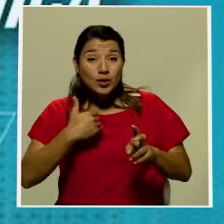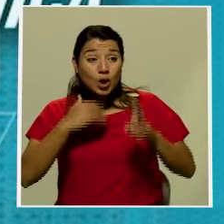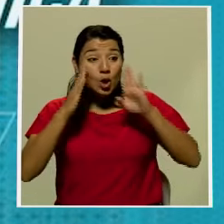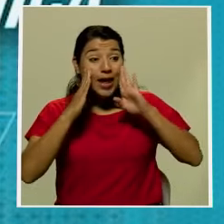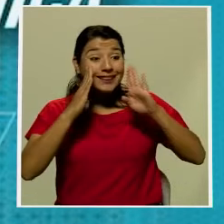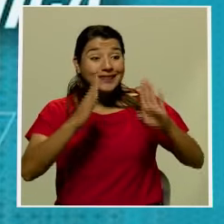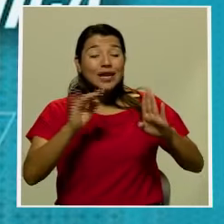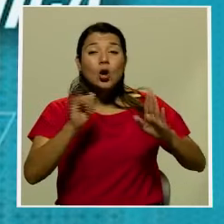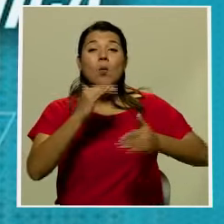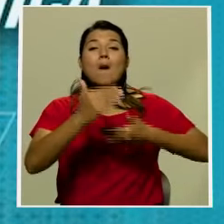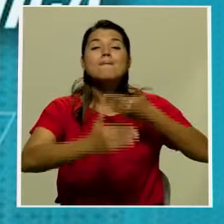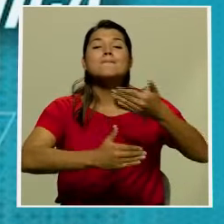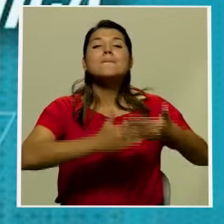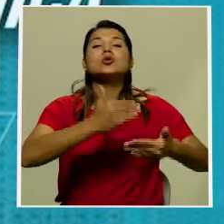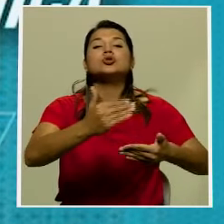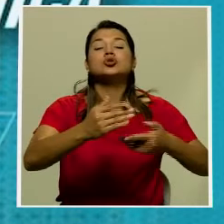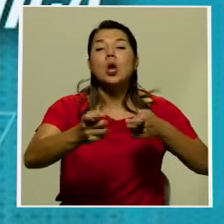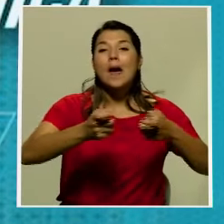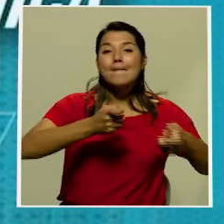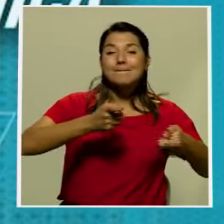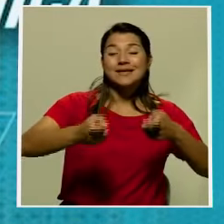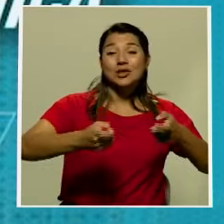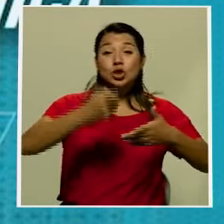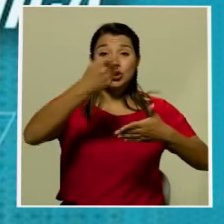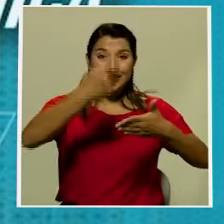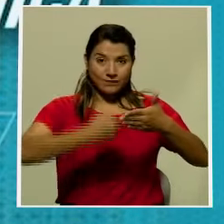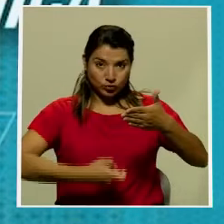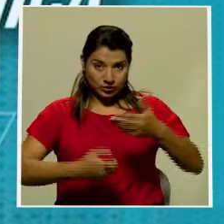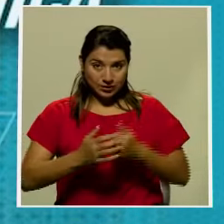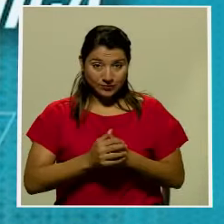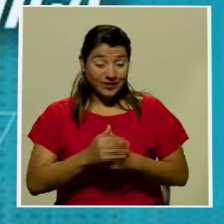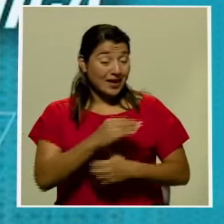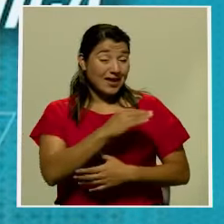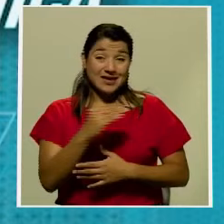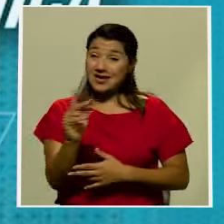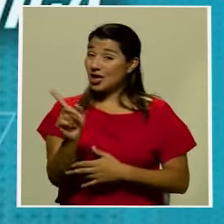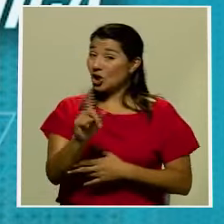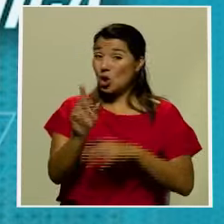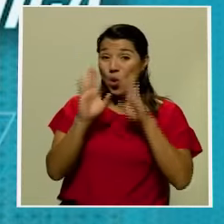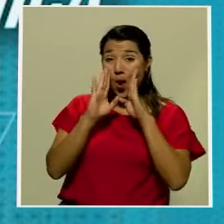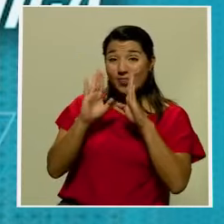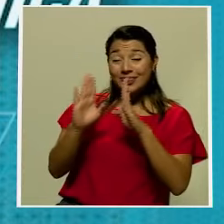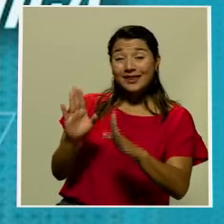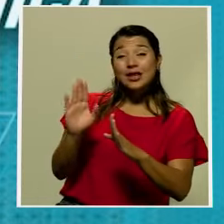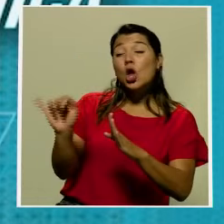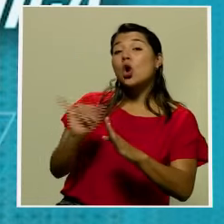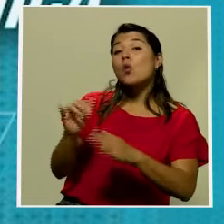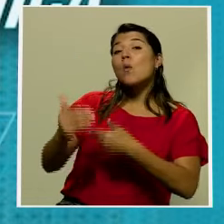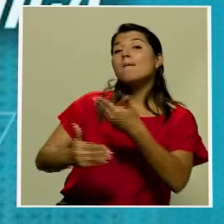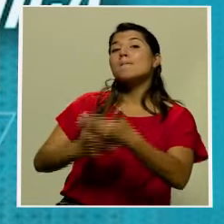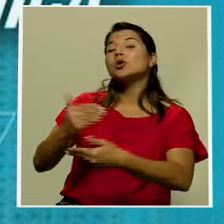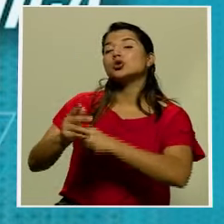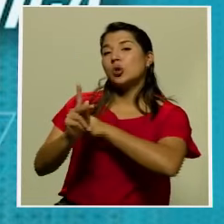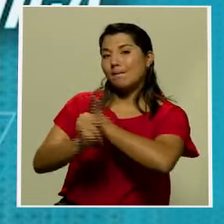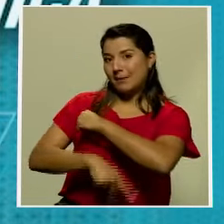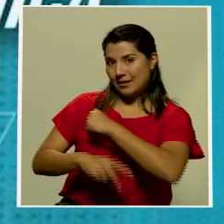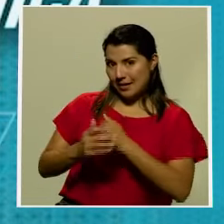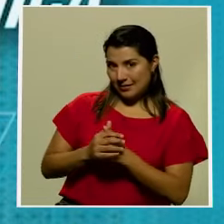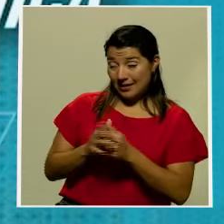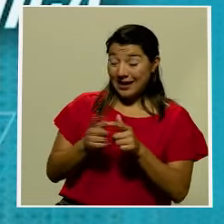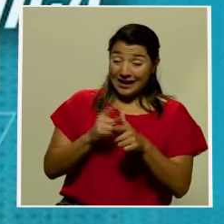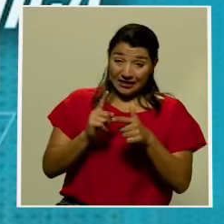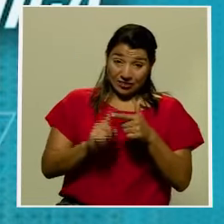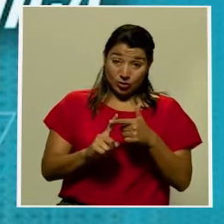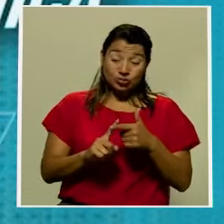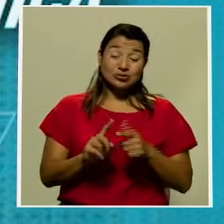administrativo tributario o en esa sede y no haberse conocido en sede penal eso lo que podría dar pie